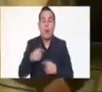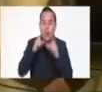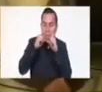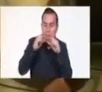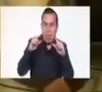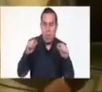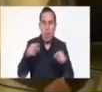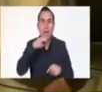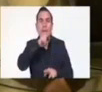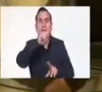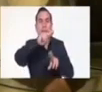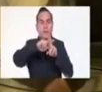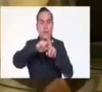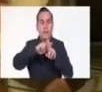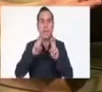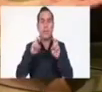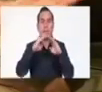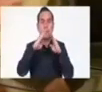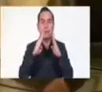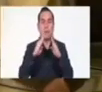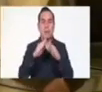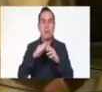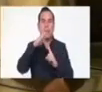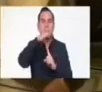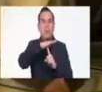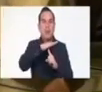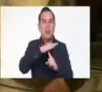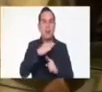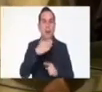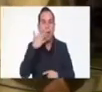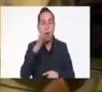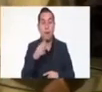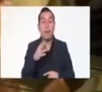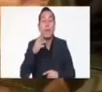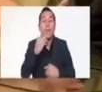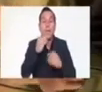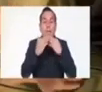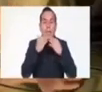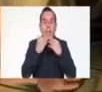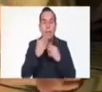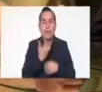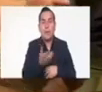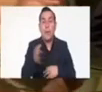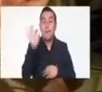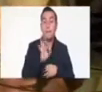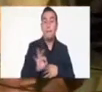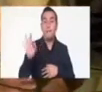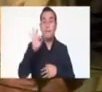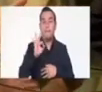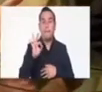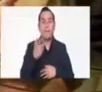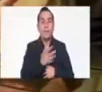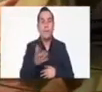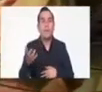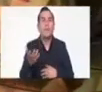expandir la oposición con lo del penal de Ilopango, y usted, como bien me ha dado las indicaciones, todavía para hacer mejor las cosas dentro